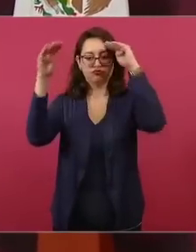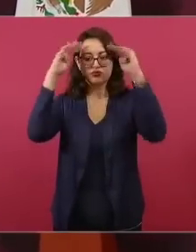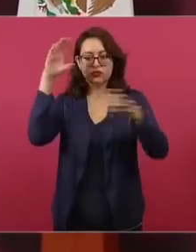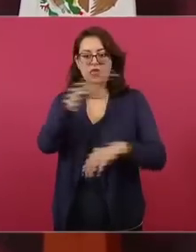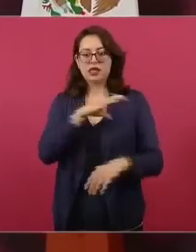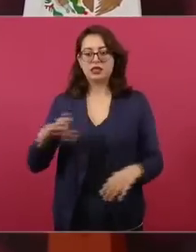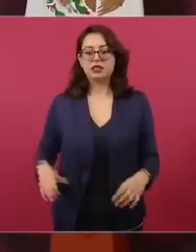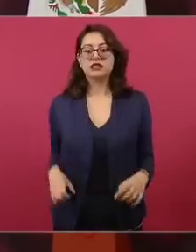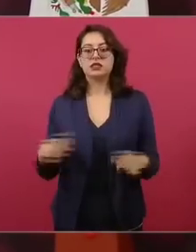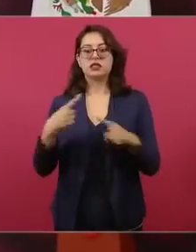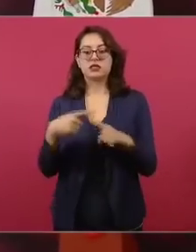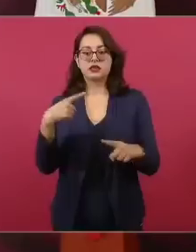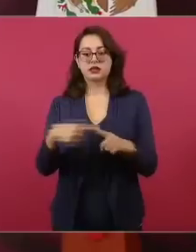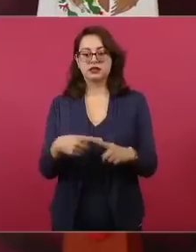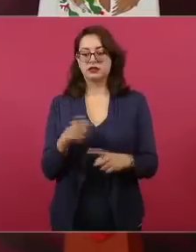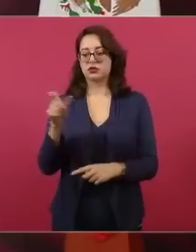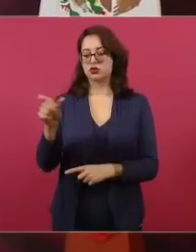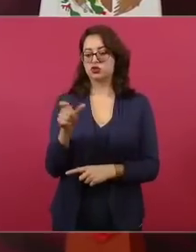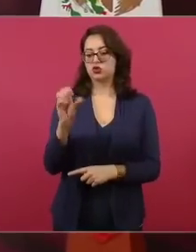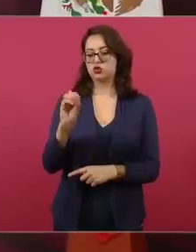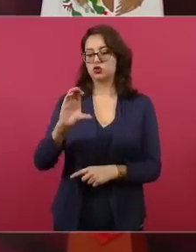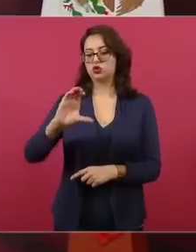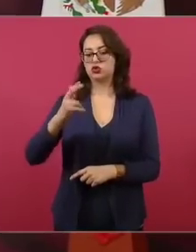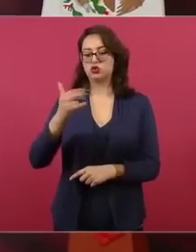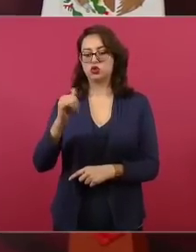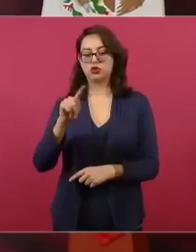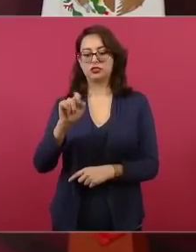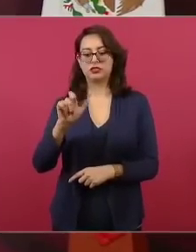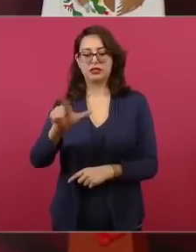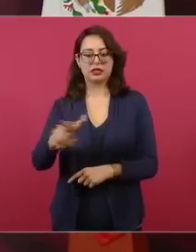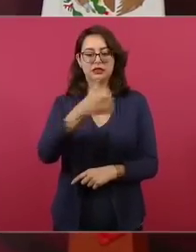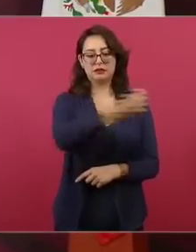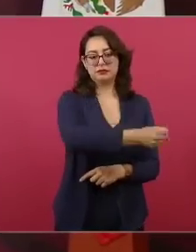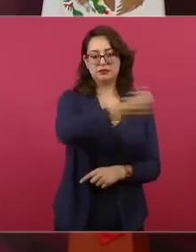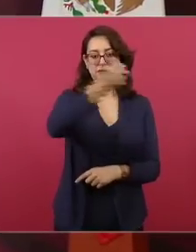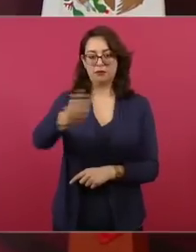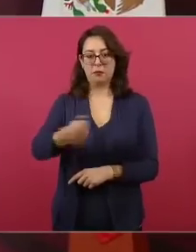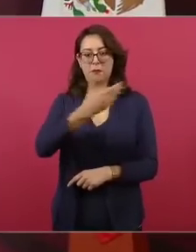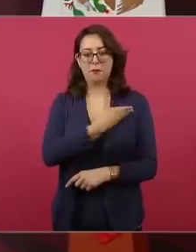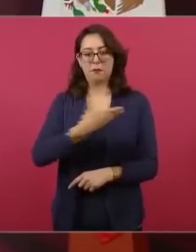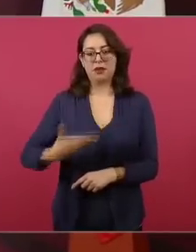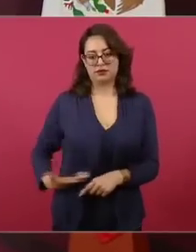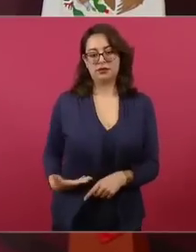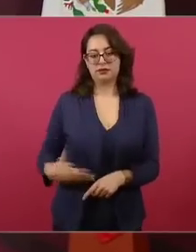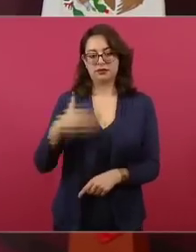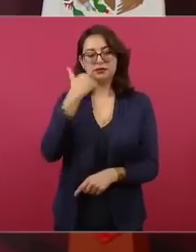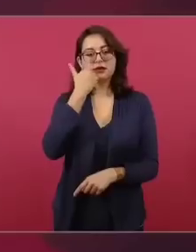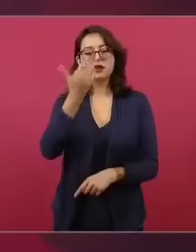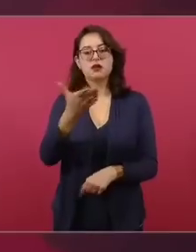fue directora del